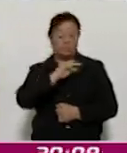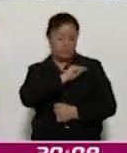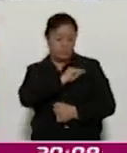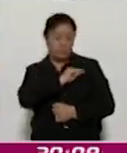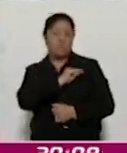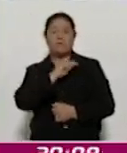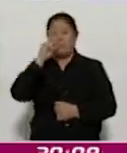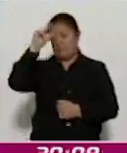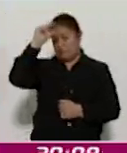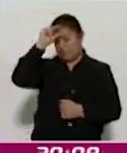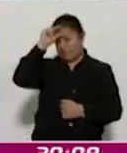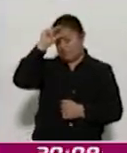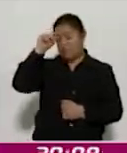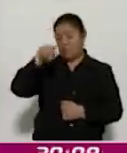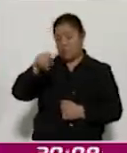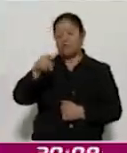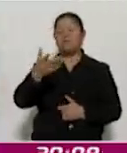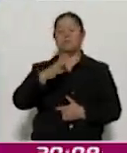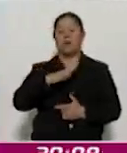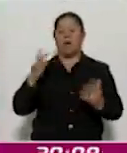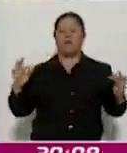intercambio de conocimientos y experiencias.